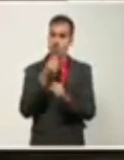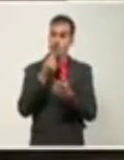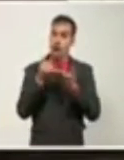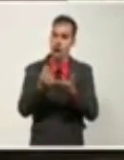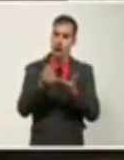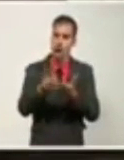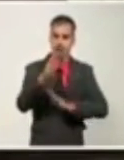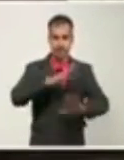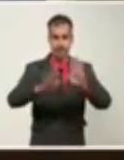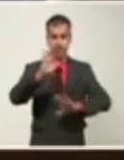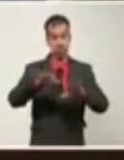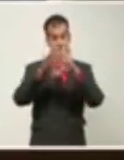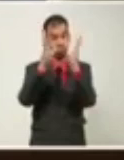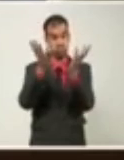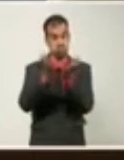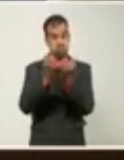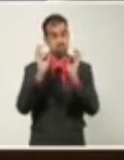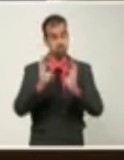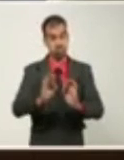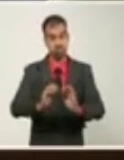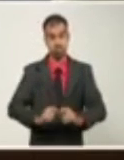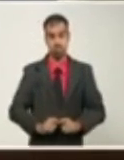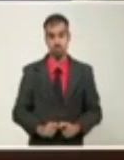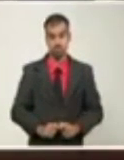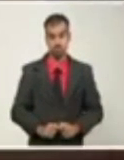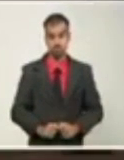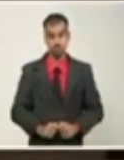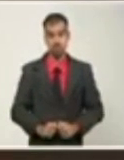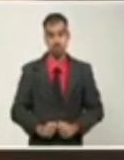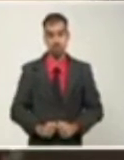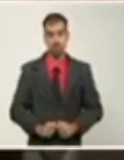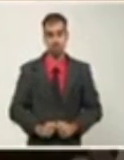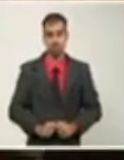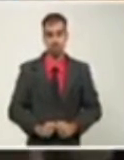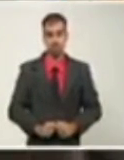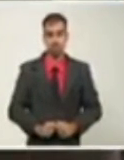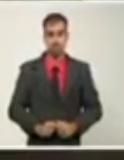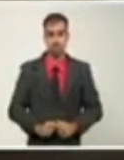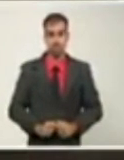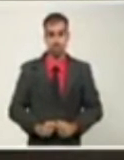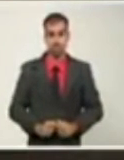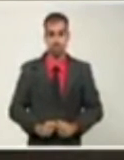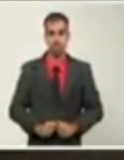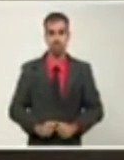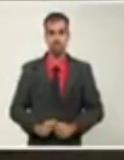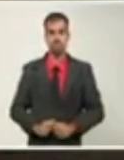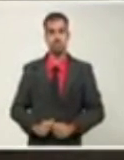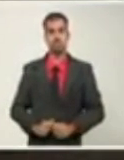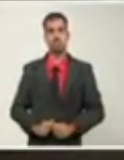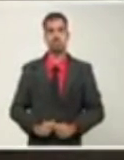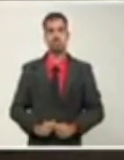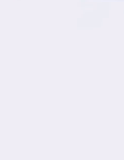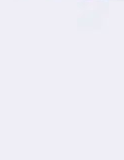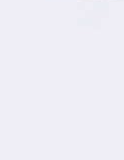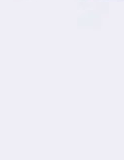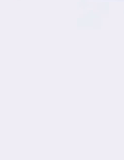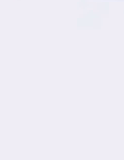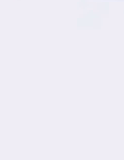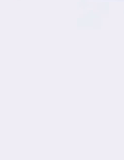que libre el mundo por la vida. Wilmer Rodríguez Fernández, Sistema Informativo de la Televisión Cubana.